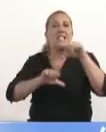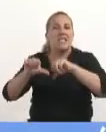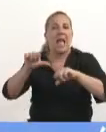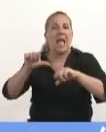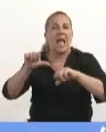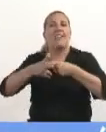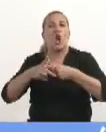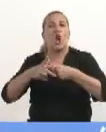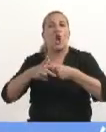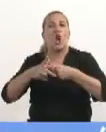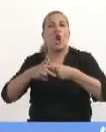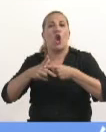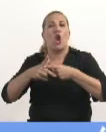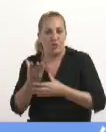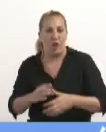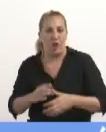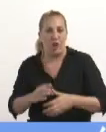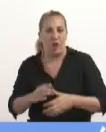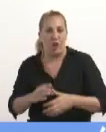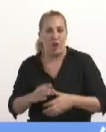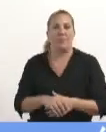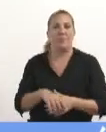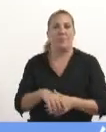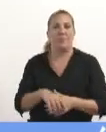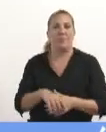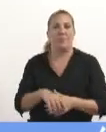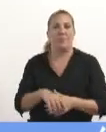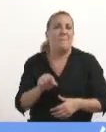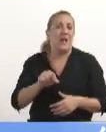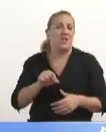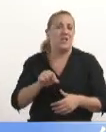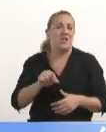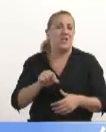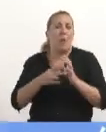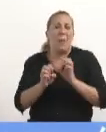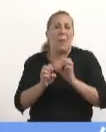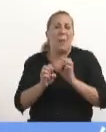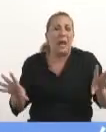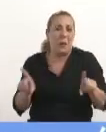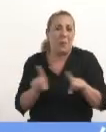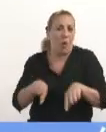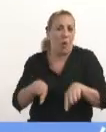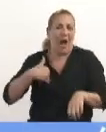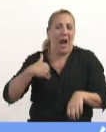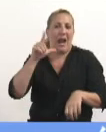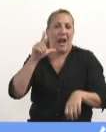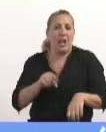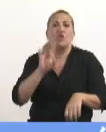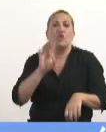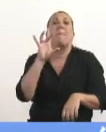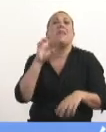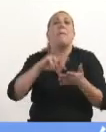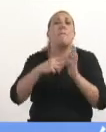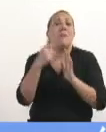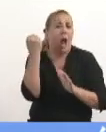innovación. Un país con una profunda crisis como el nuestro, que no es solamente económica,